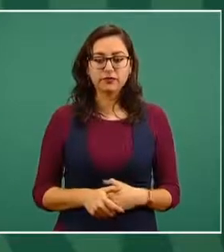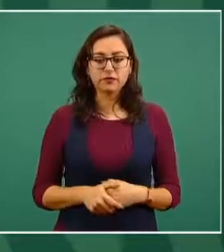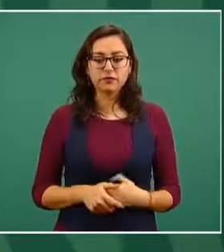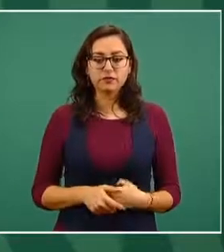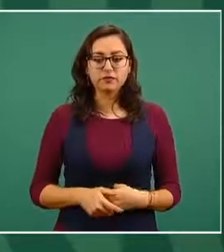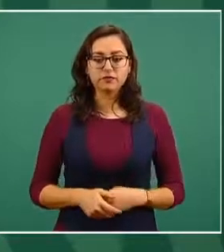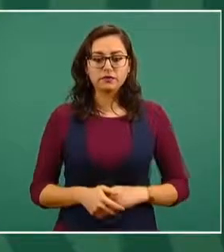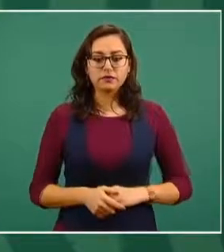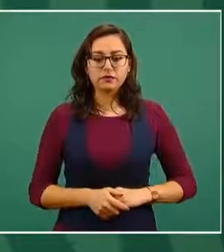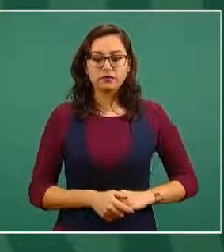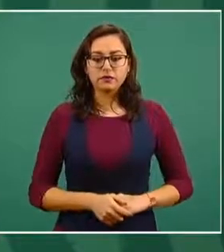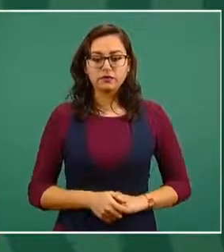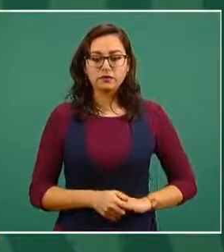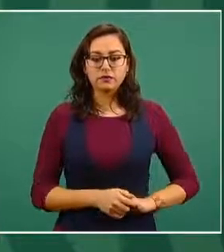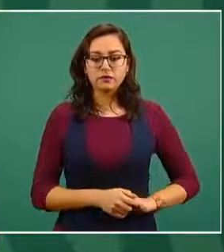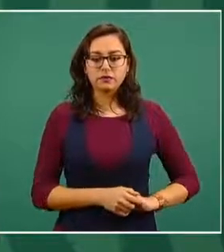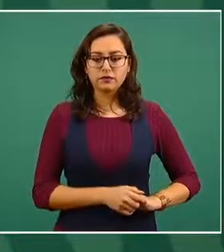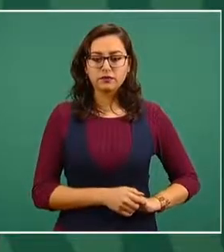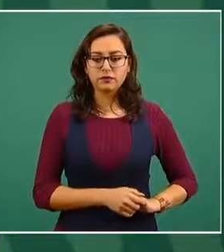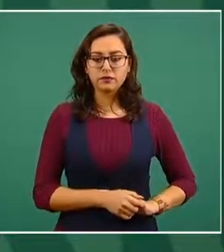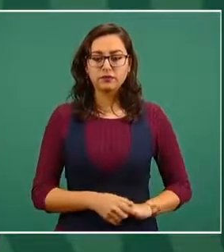consultado, revisado,